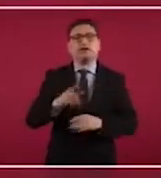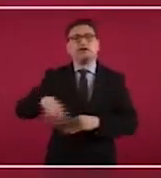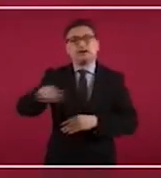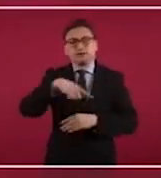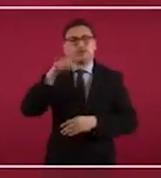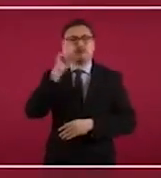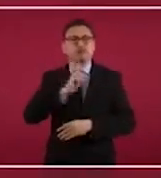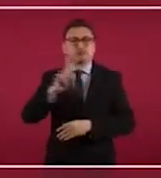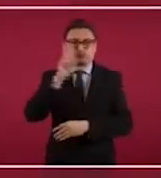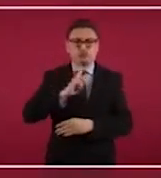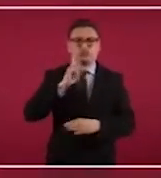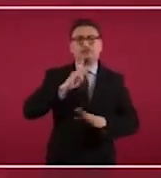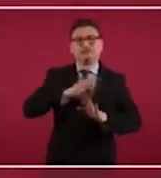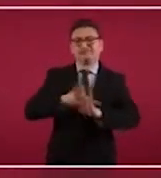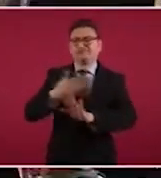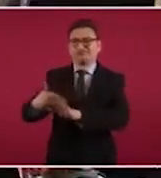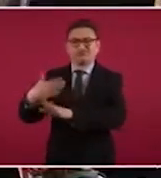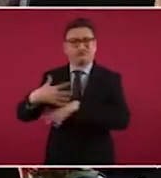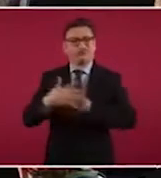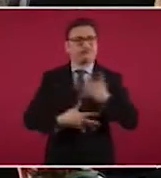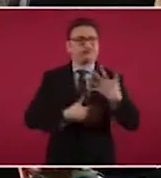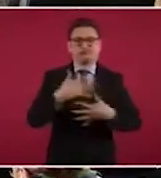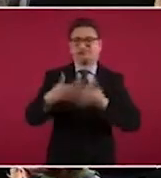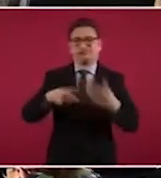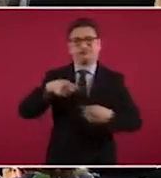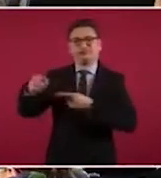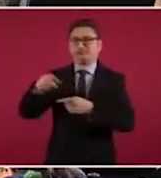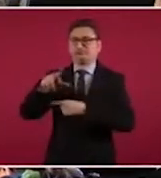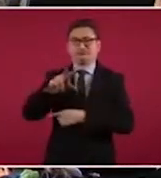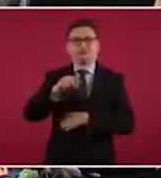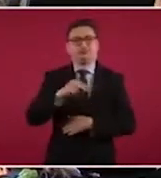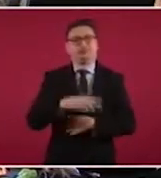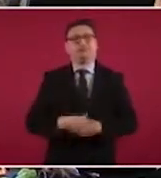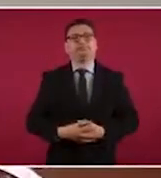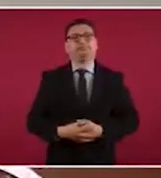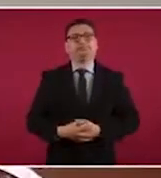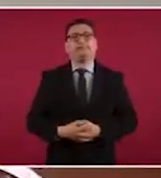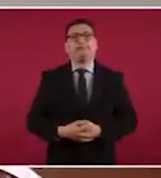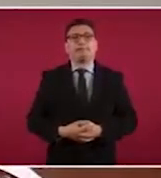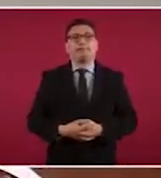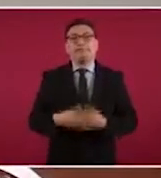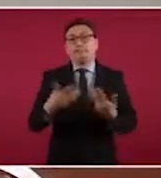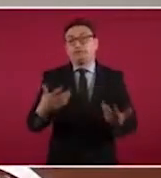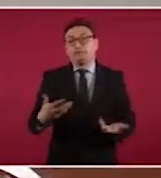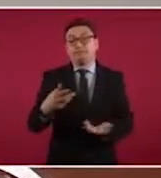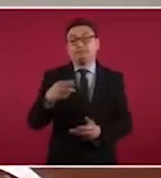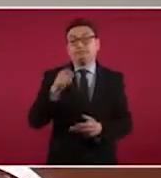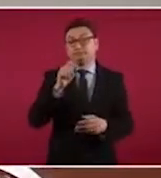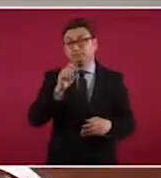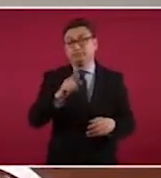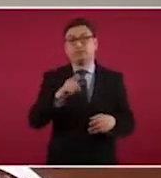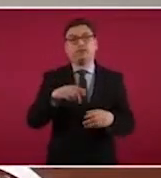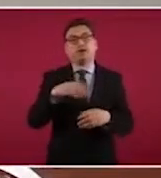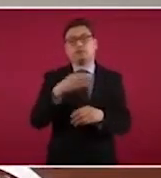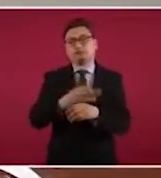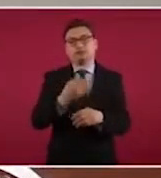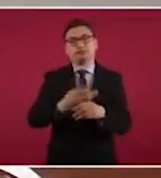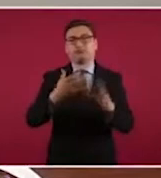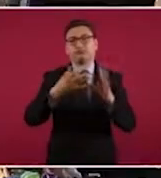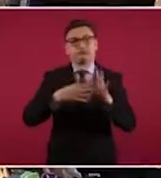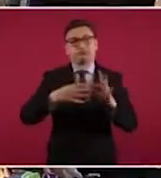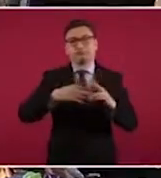las mujeres en contra de la violencia. Así que, sin más, vamos a